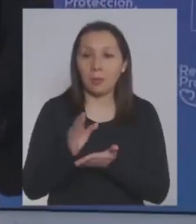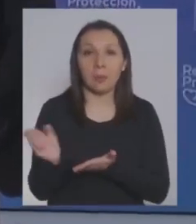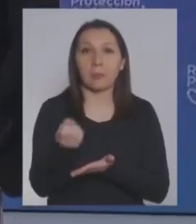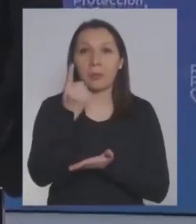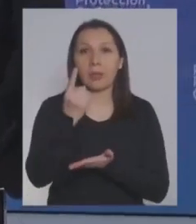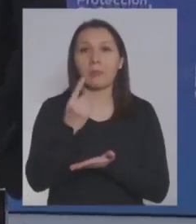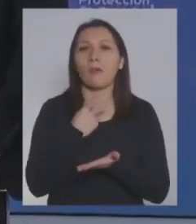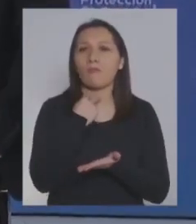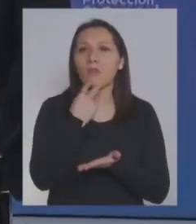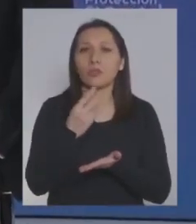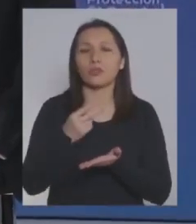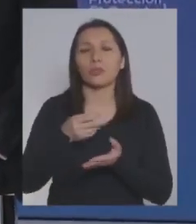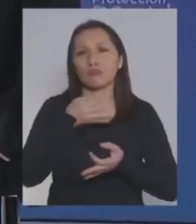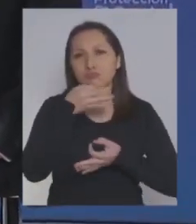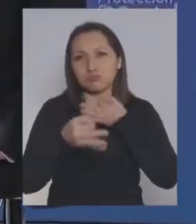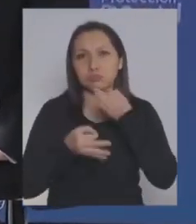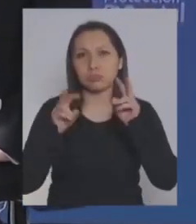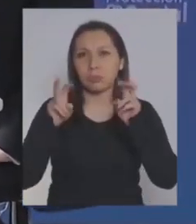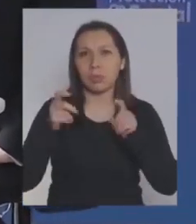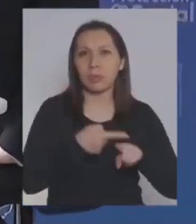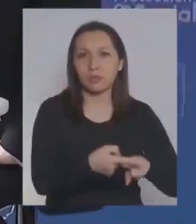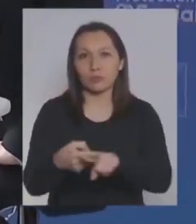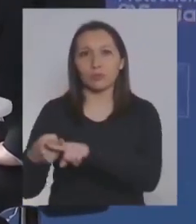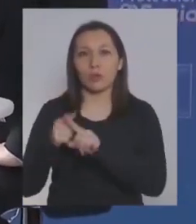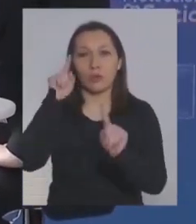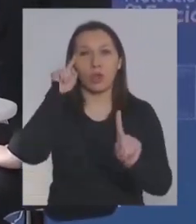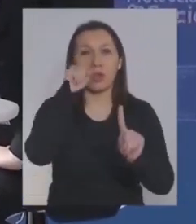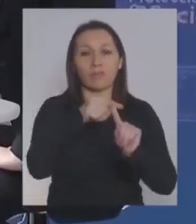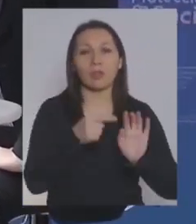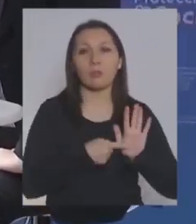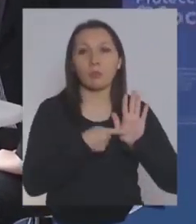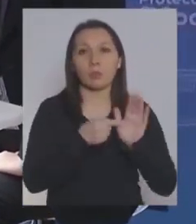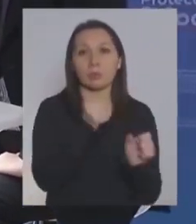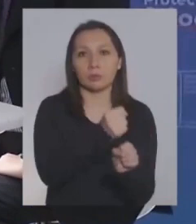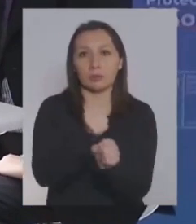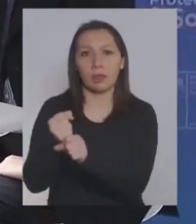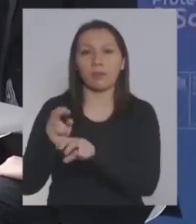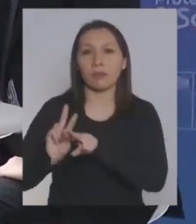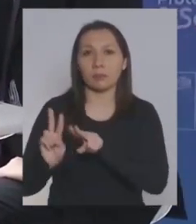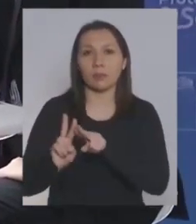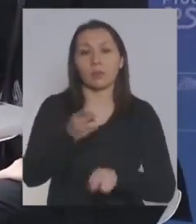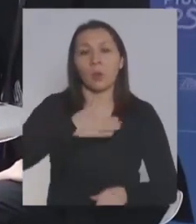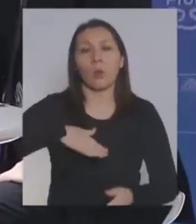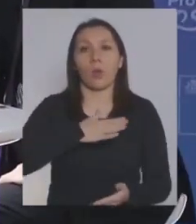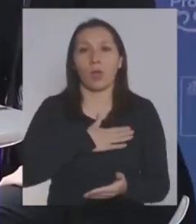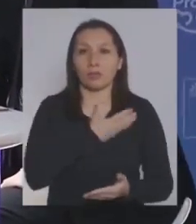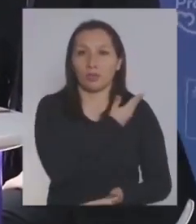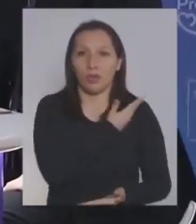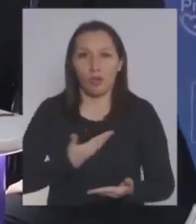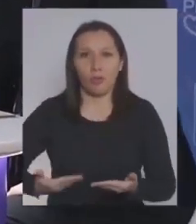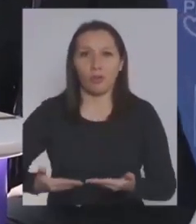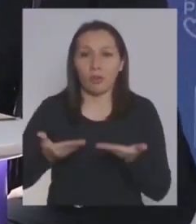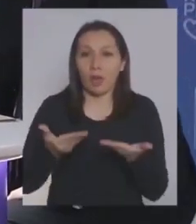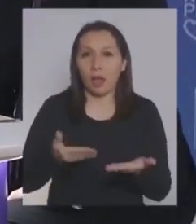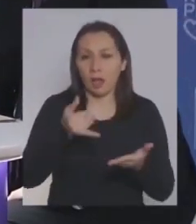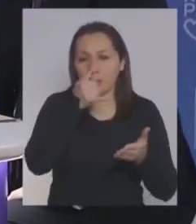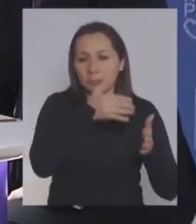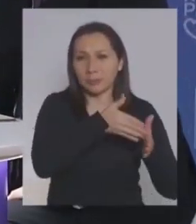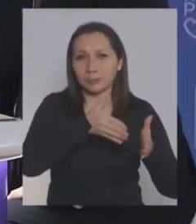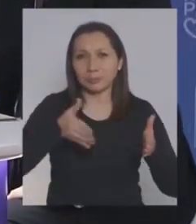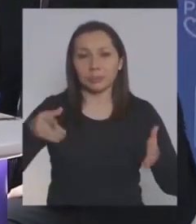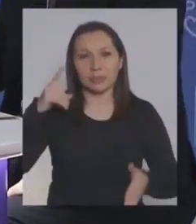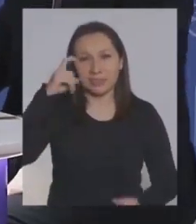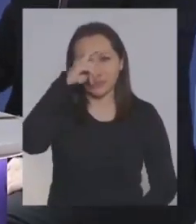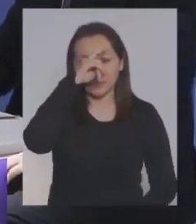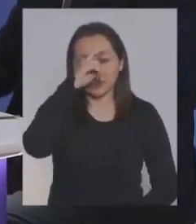primera vocería social que tiene como objetivo mostrar el trabajo que ha realizado nuestro gobierno en estos momentos tan complejos